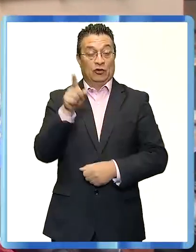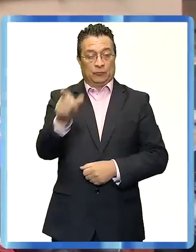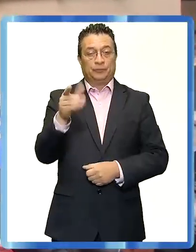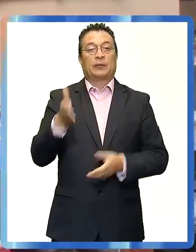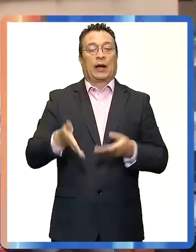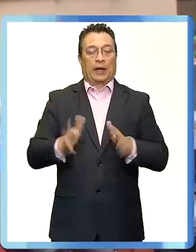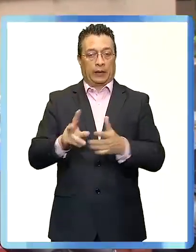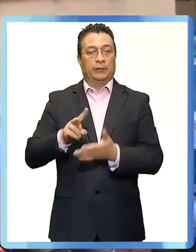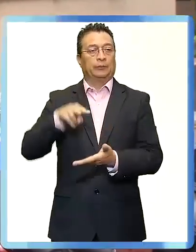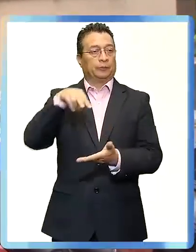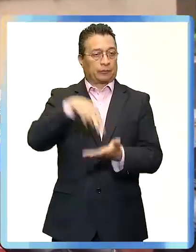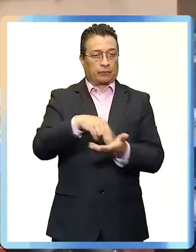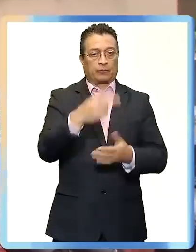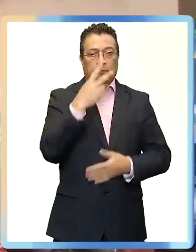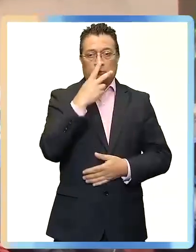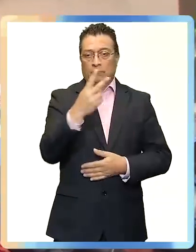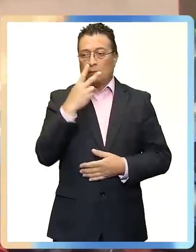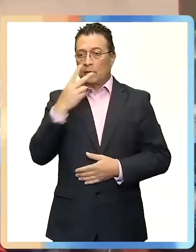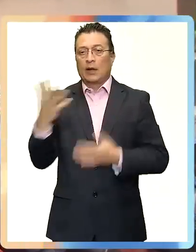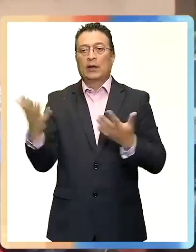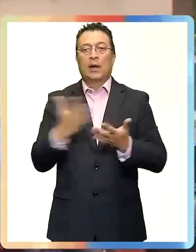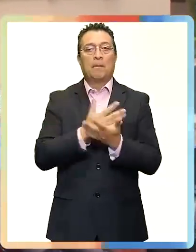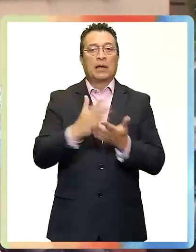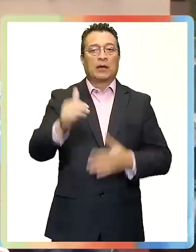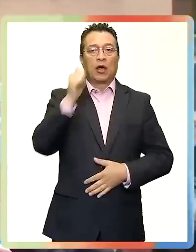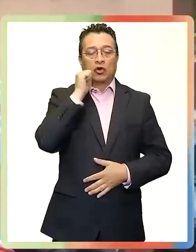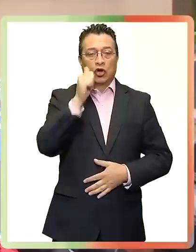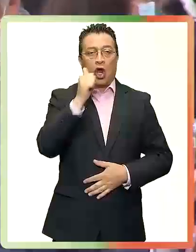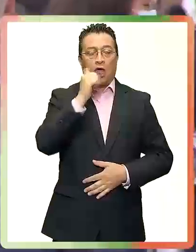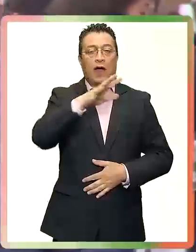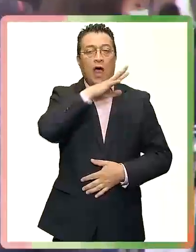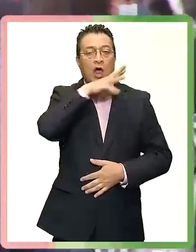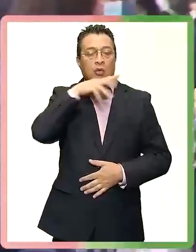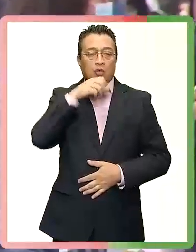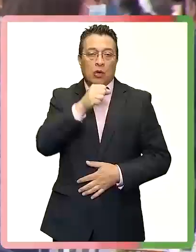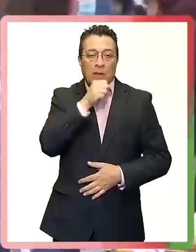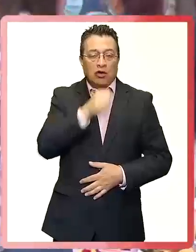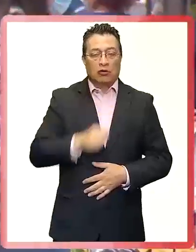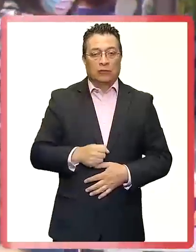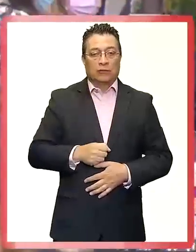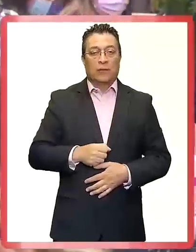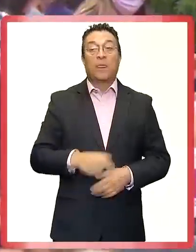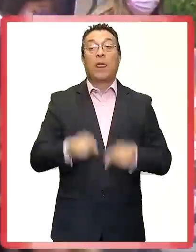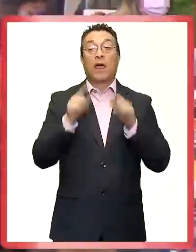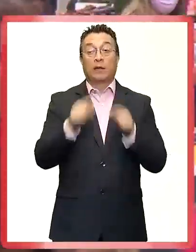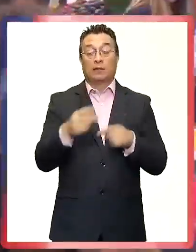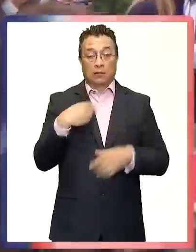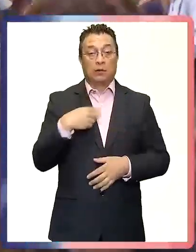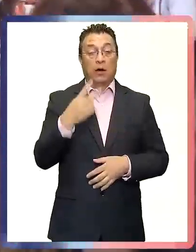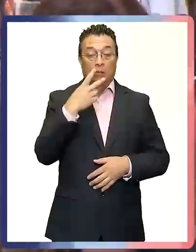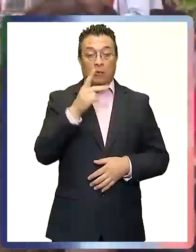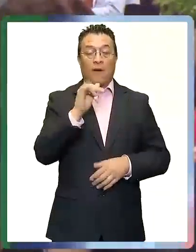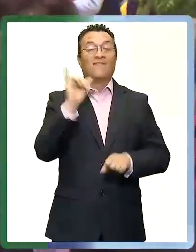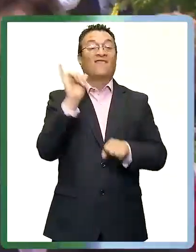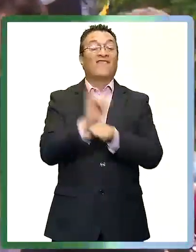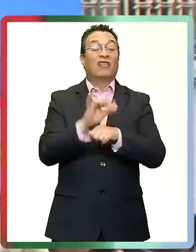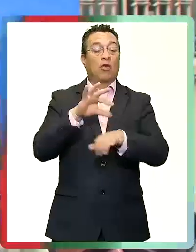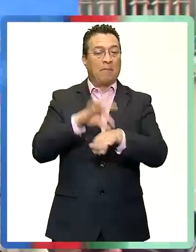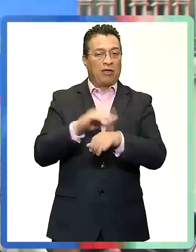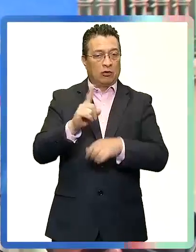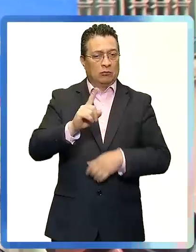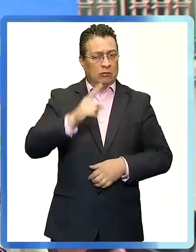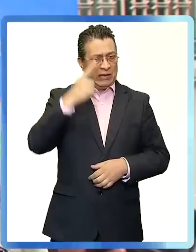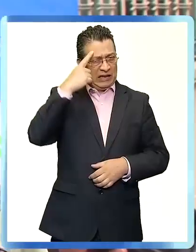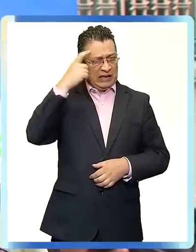con carabineros, que son quienes están en la calle, quienes ven lo que ocurre día a día con los adultos mayores. No creer en